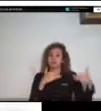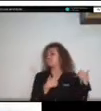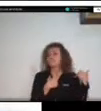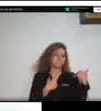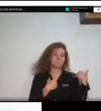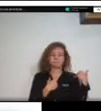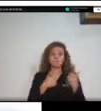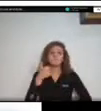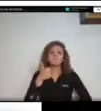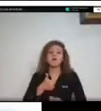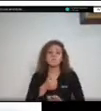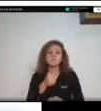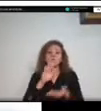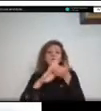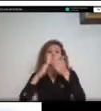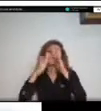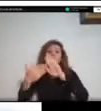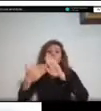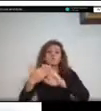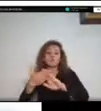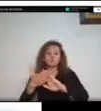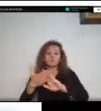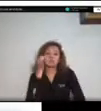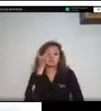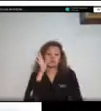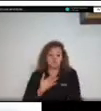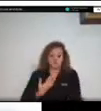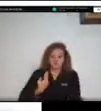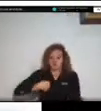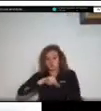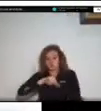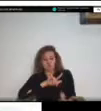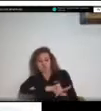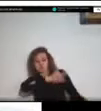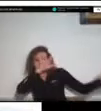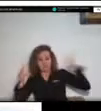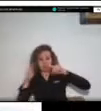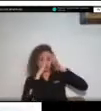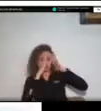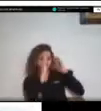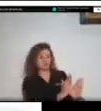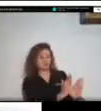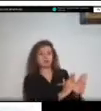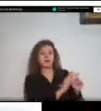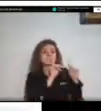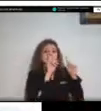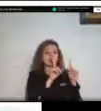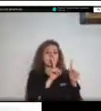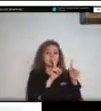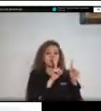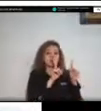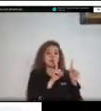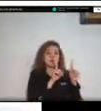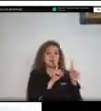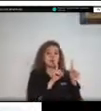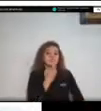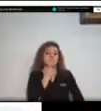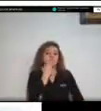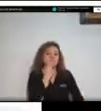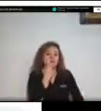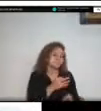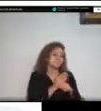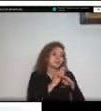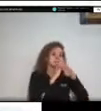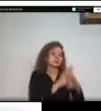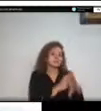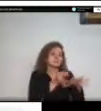nosotros completamente listos para atender un evento pero no contar con las garantías de orden público tenemos dificultades de